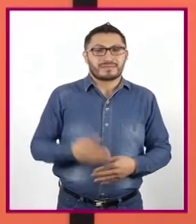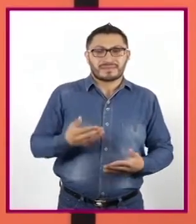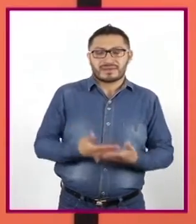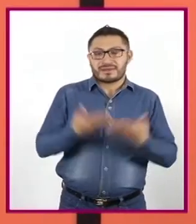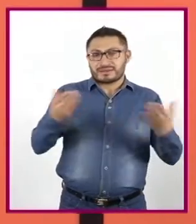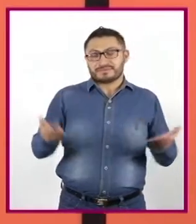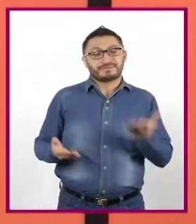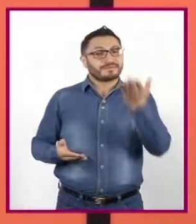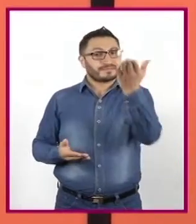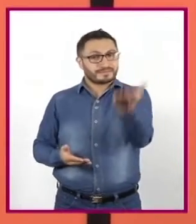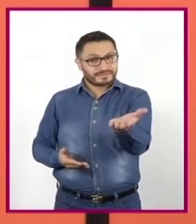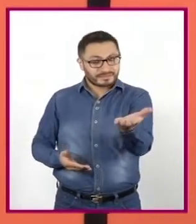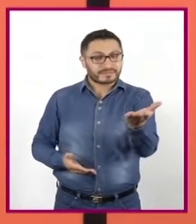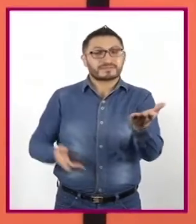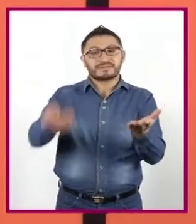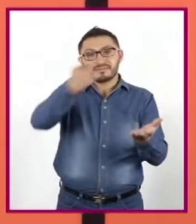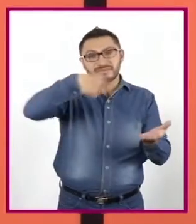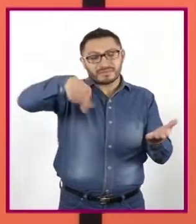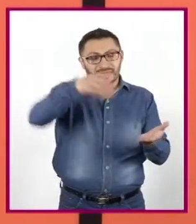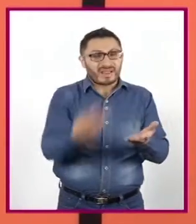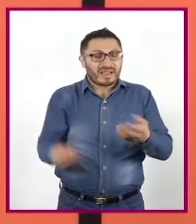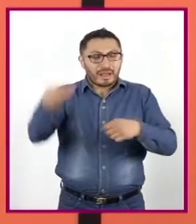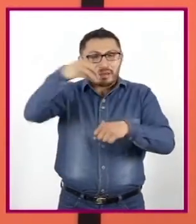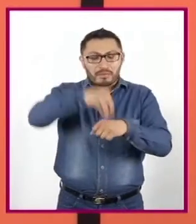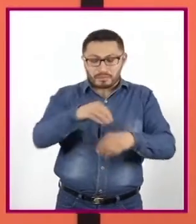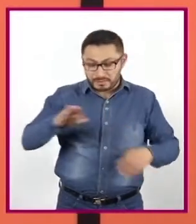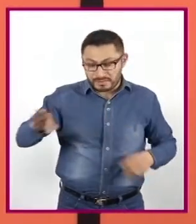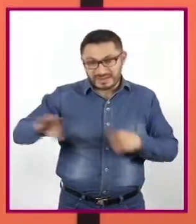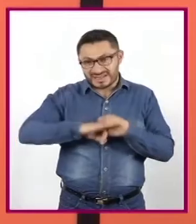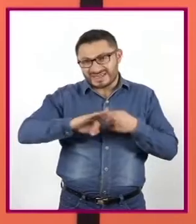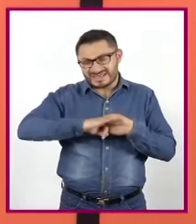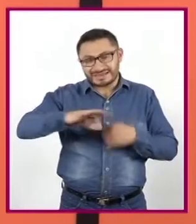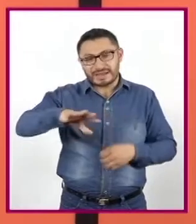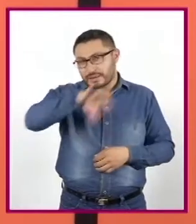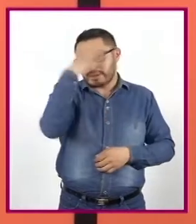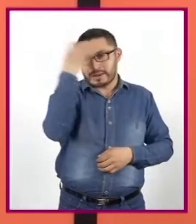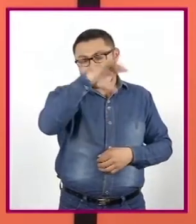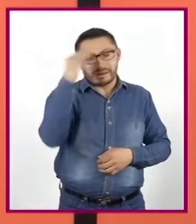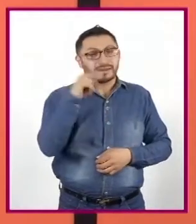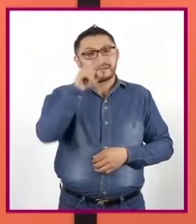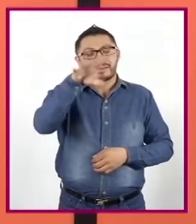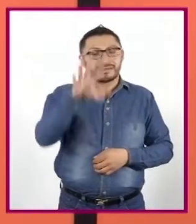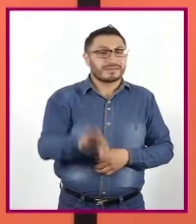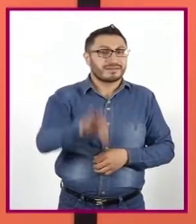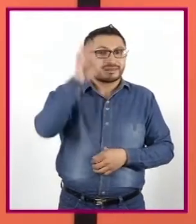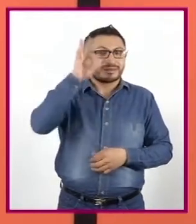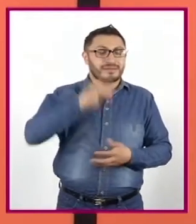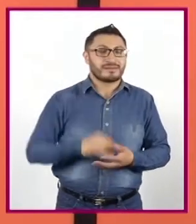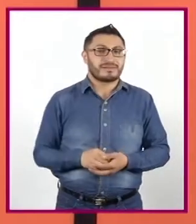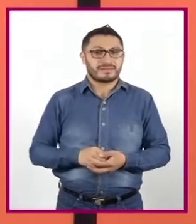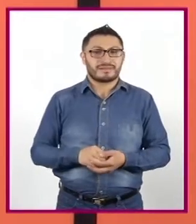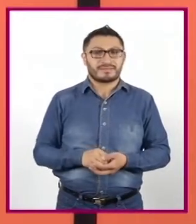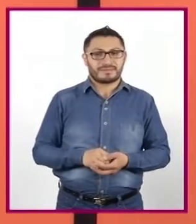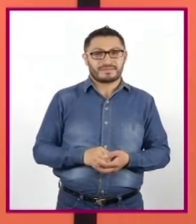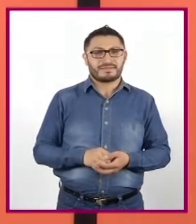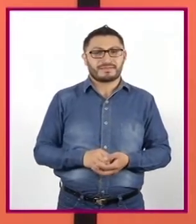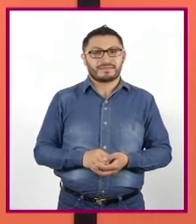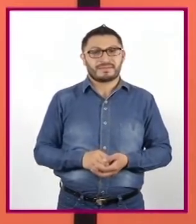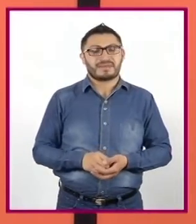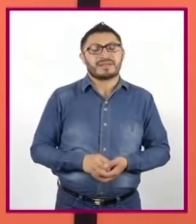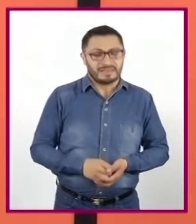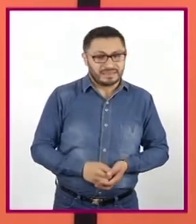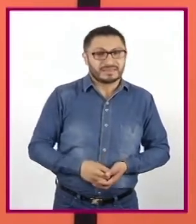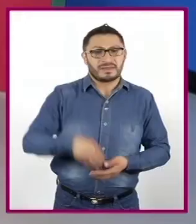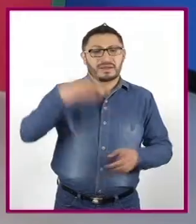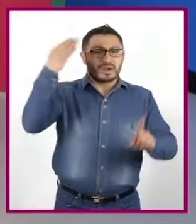les pedimos que coloquen cerca de ustedes las fotografías que seleccionaron. Nos ayudarán en el